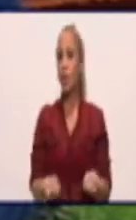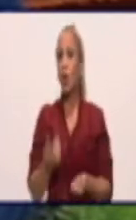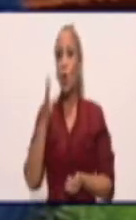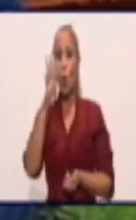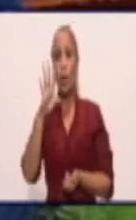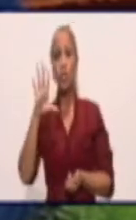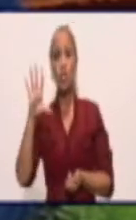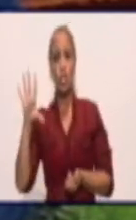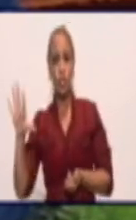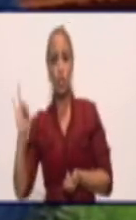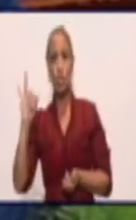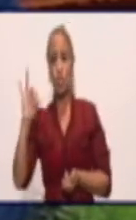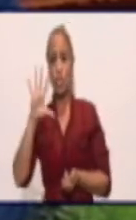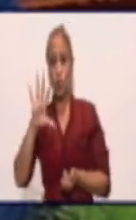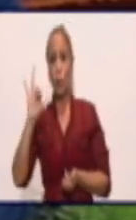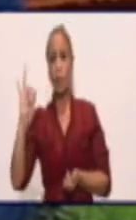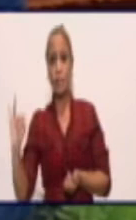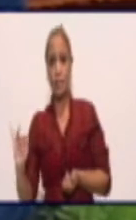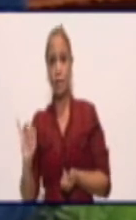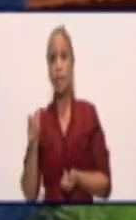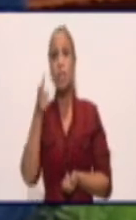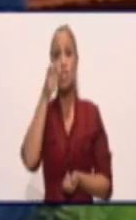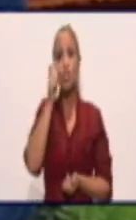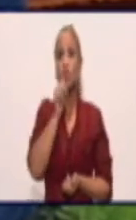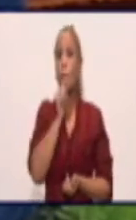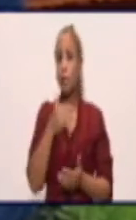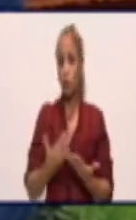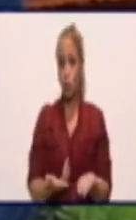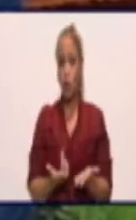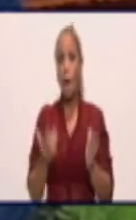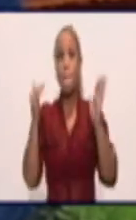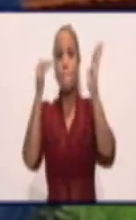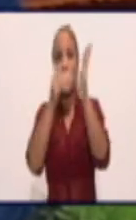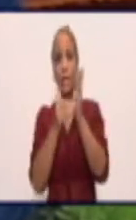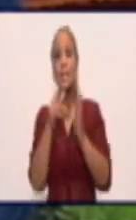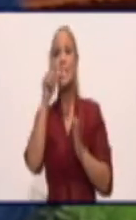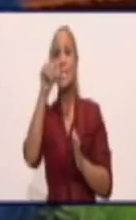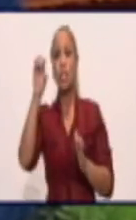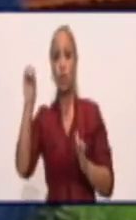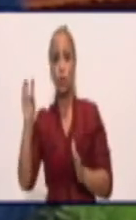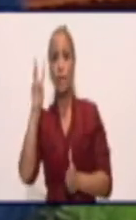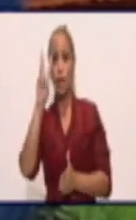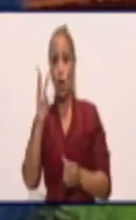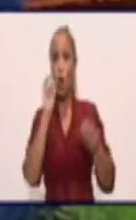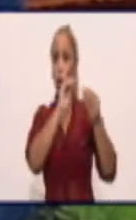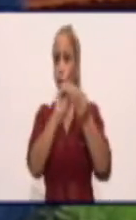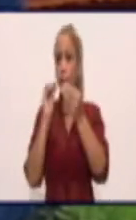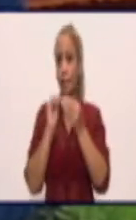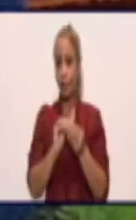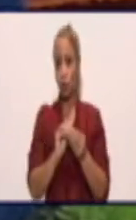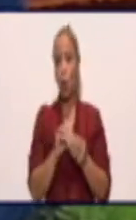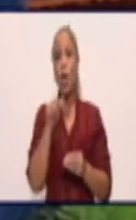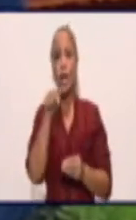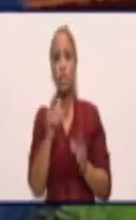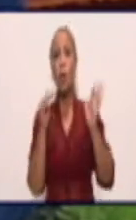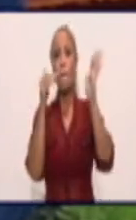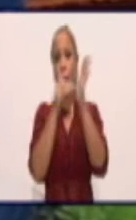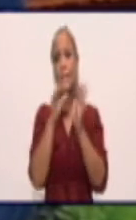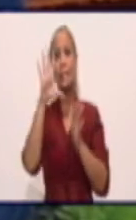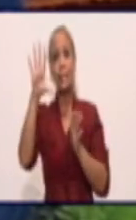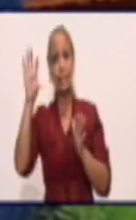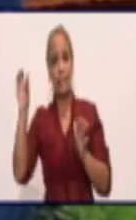457 sospechosos. 1.103 contactos. Eso da 1.560